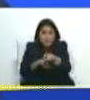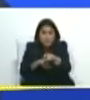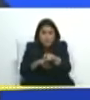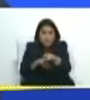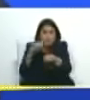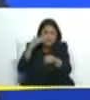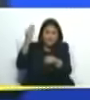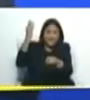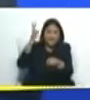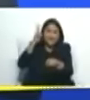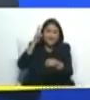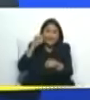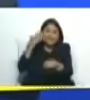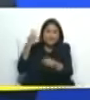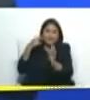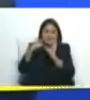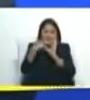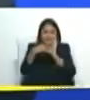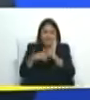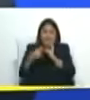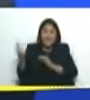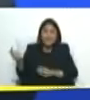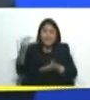mensaje ya regresando